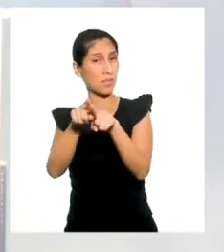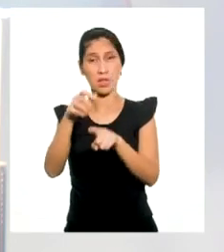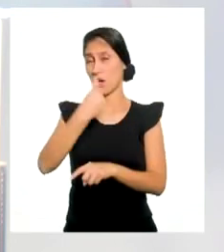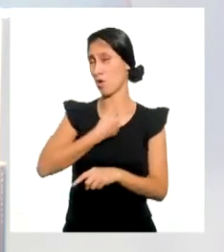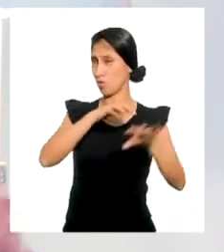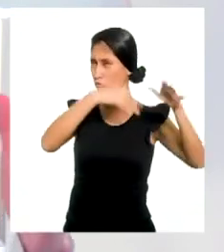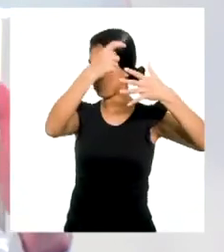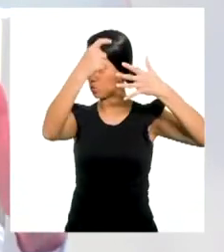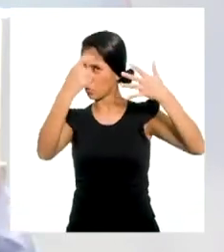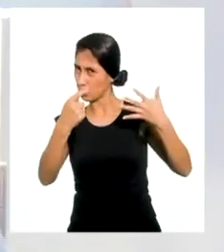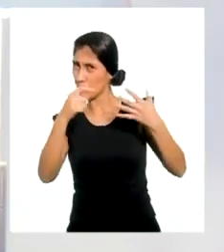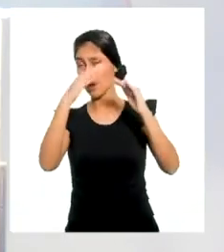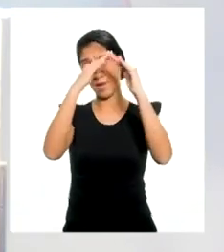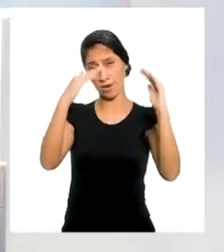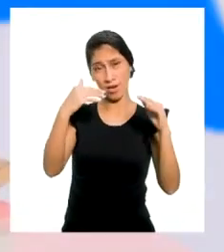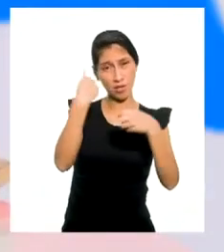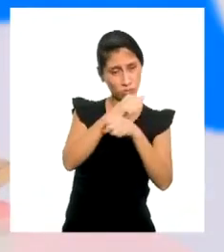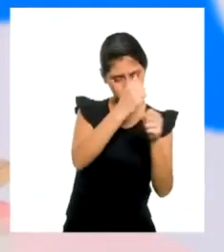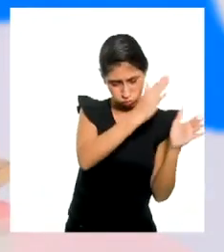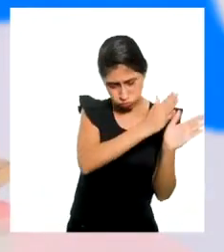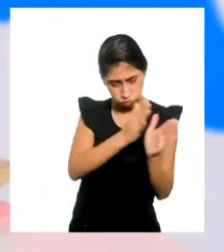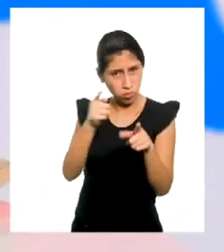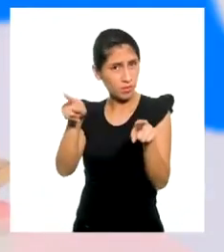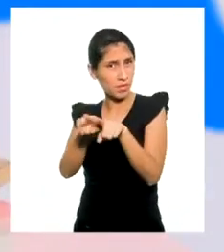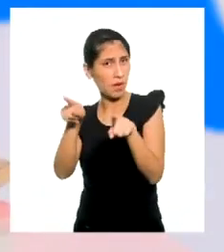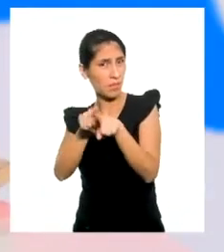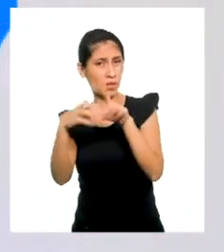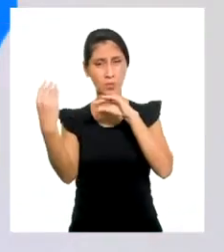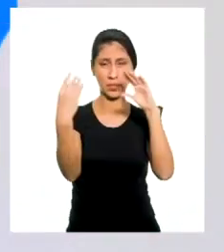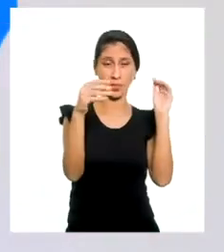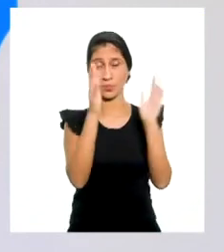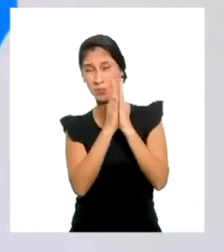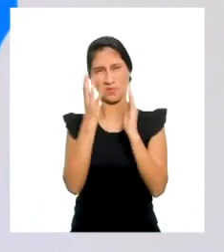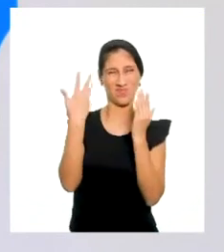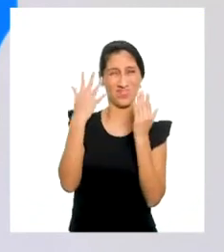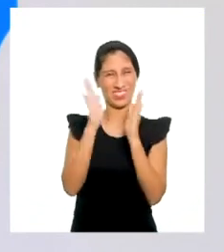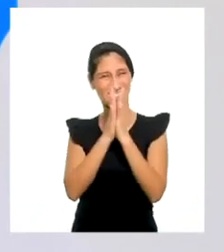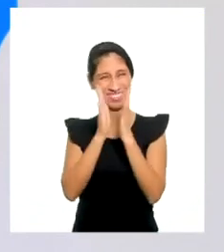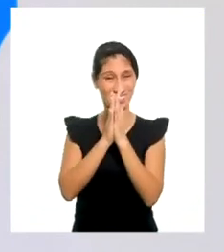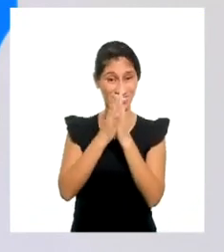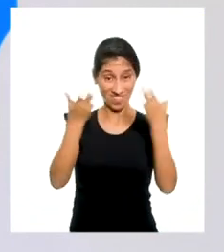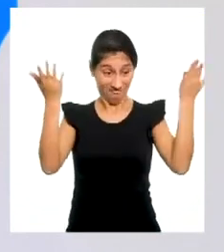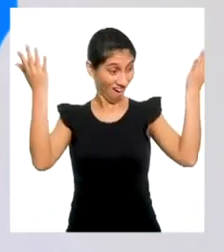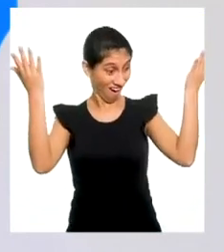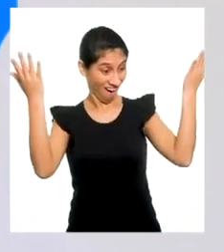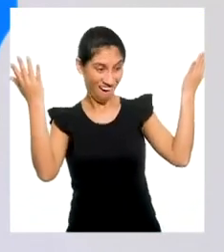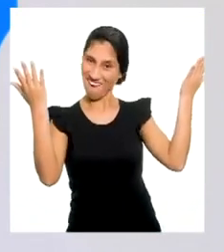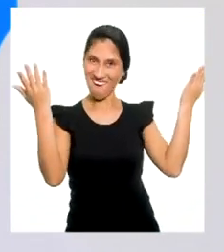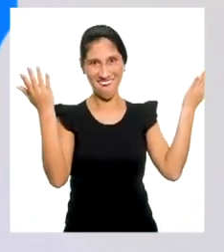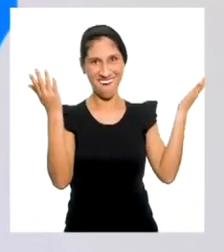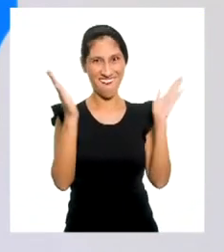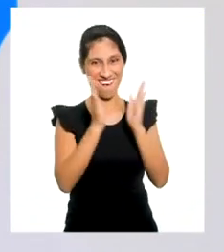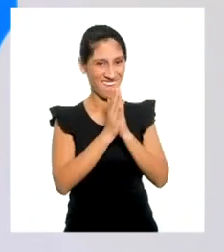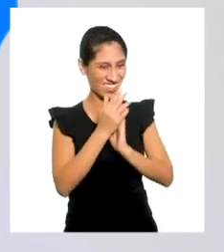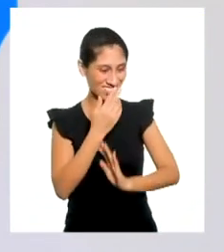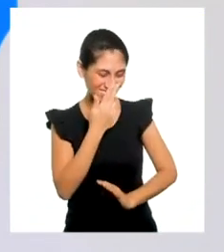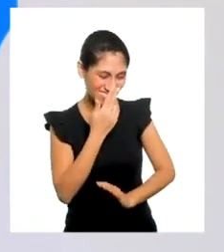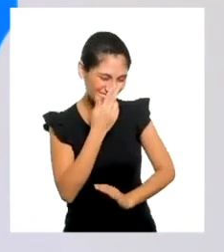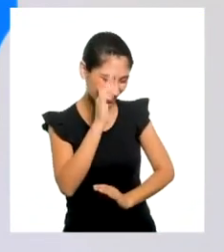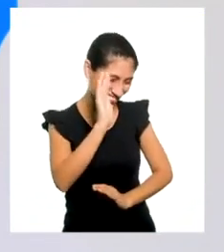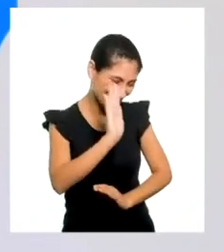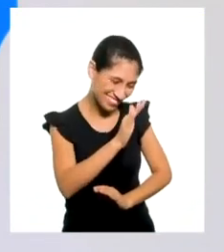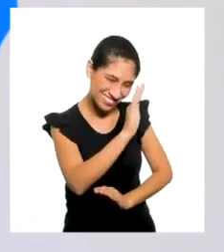domésticas o comunitarias. ¡Ya está listo! ¡Oh, ja, ja, ¡Tocino!